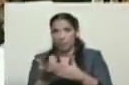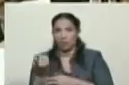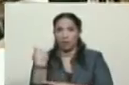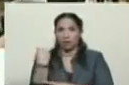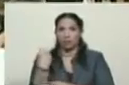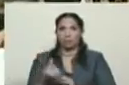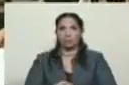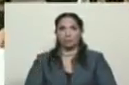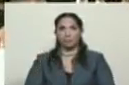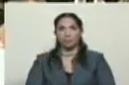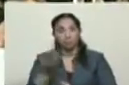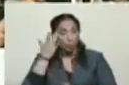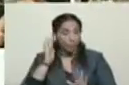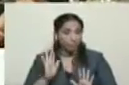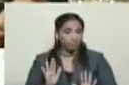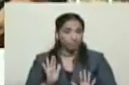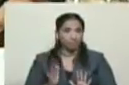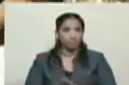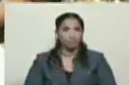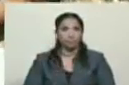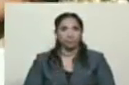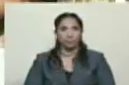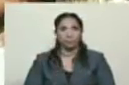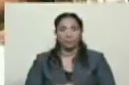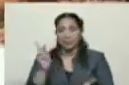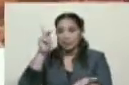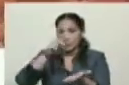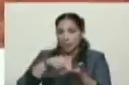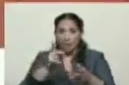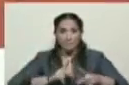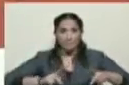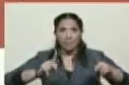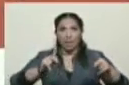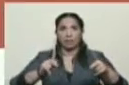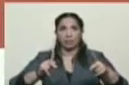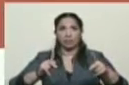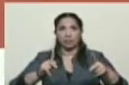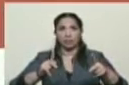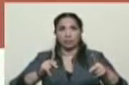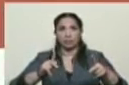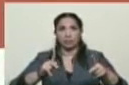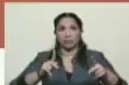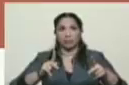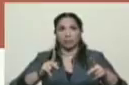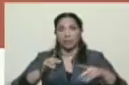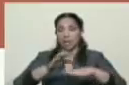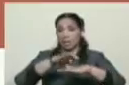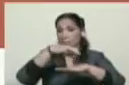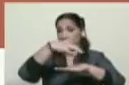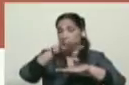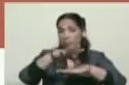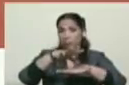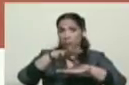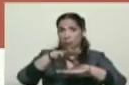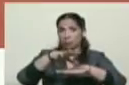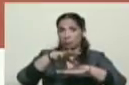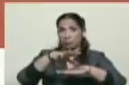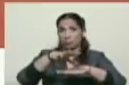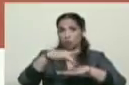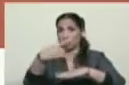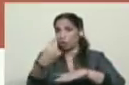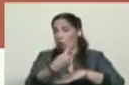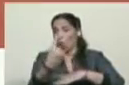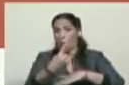ayer. Pues resulta que al llegar a la plaza olearia, los volvieron a dejar en el pajón a estos